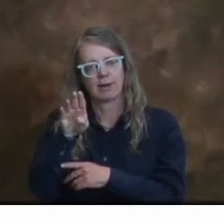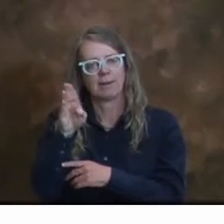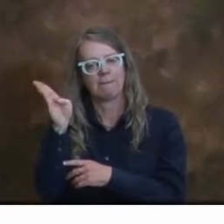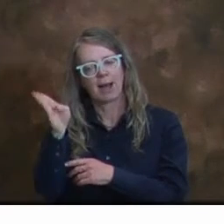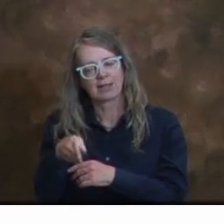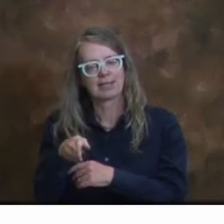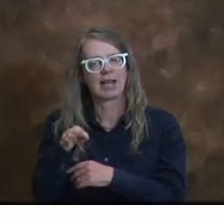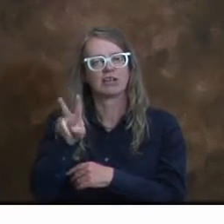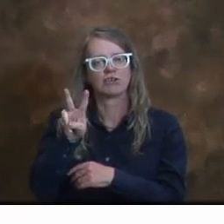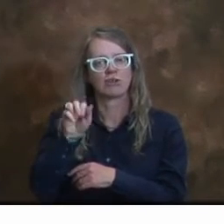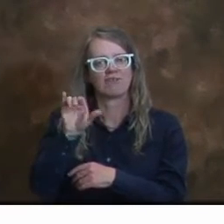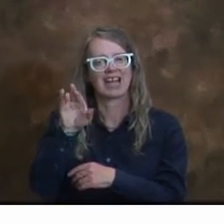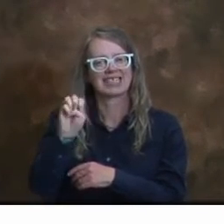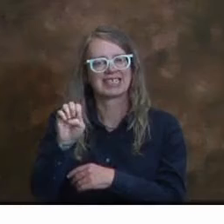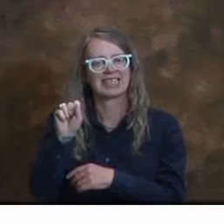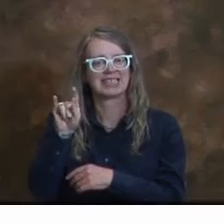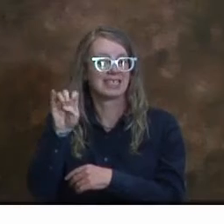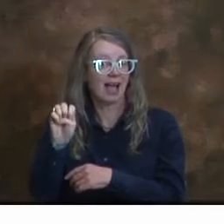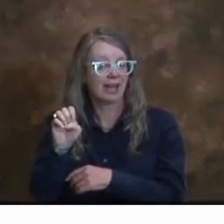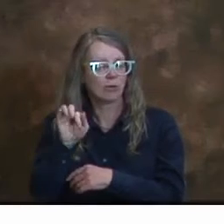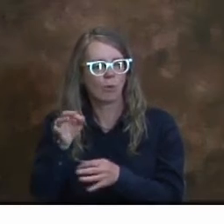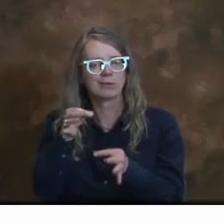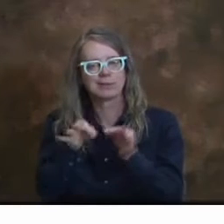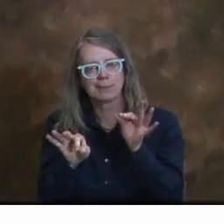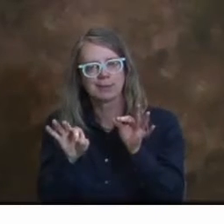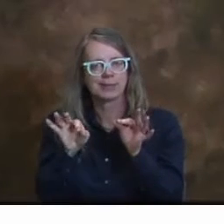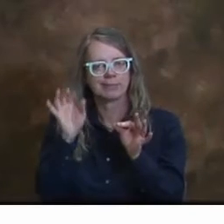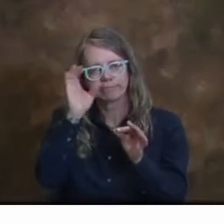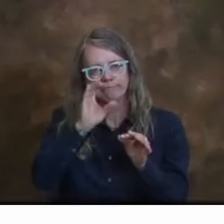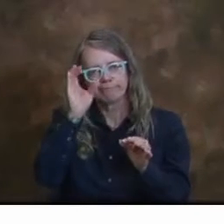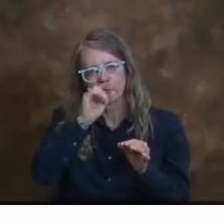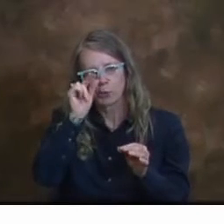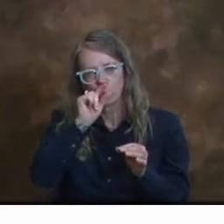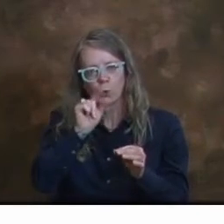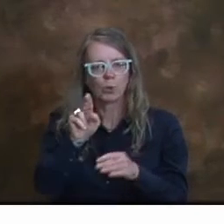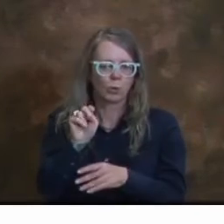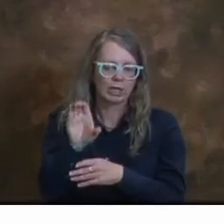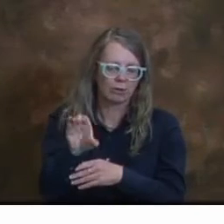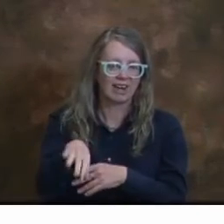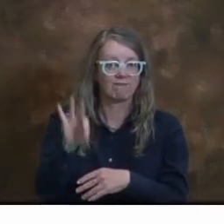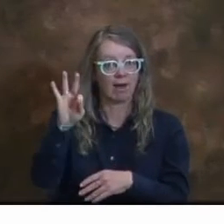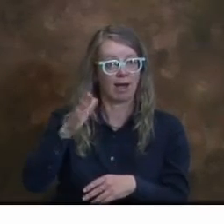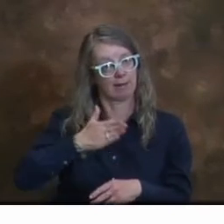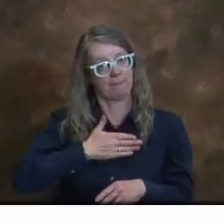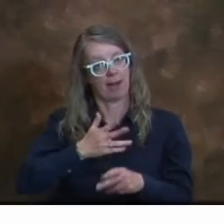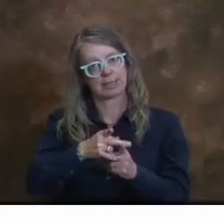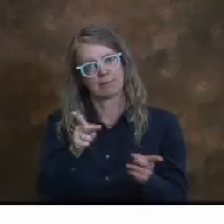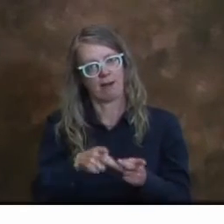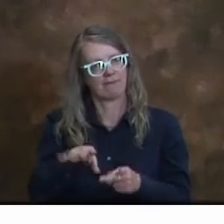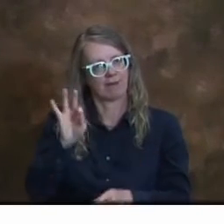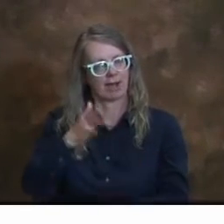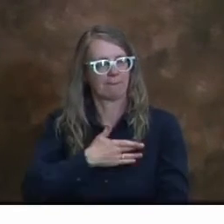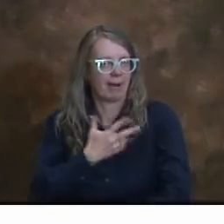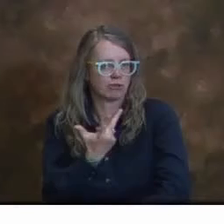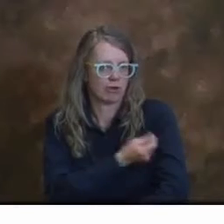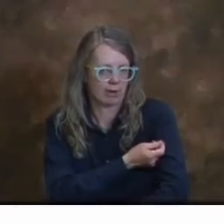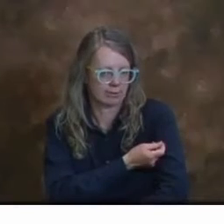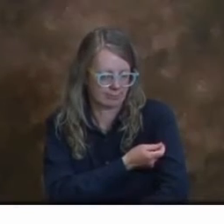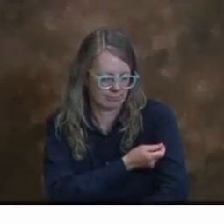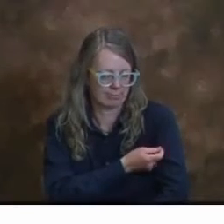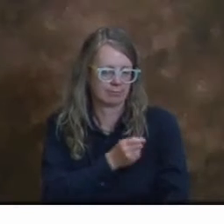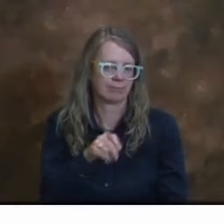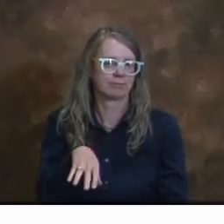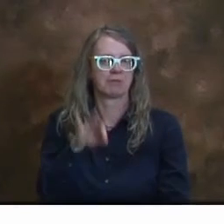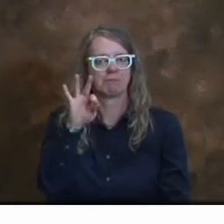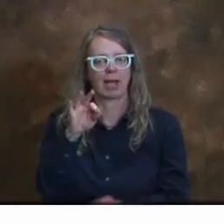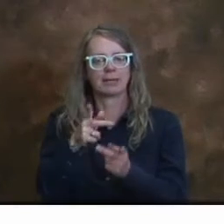.vaccines o también findmyshot, pueden buscarlo